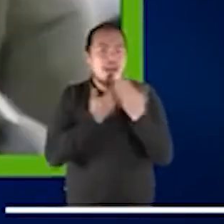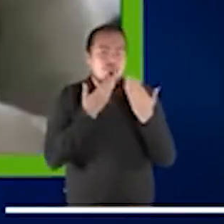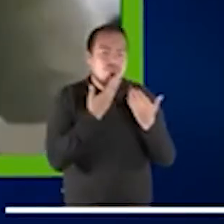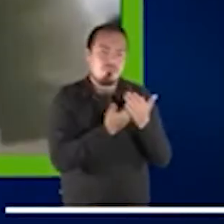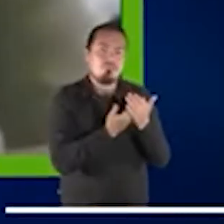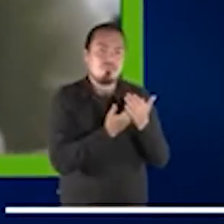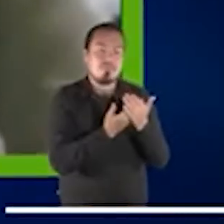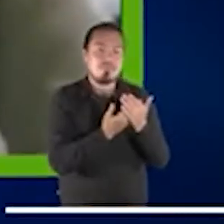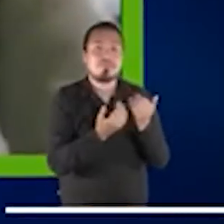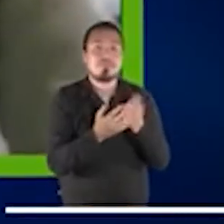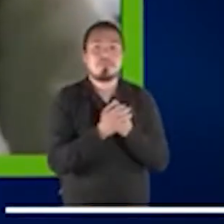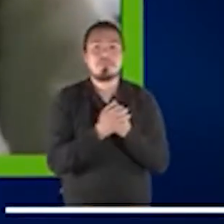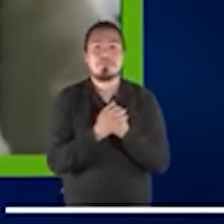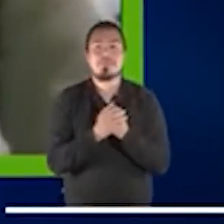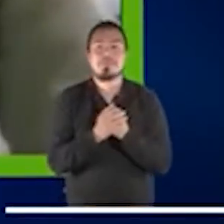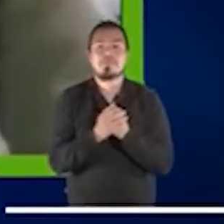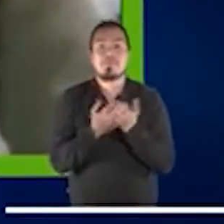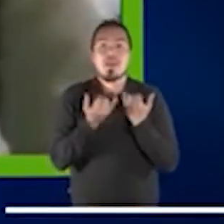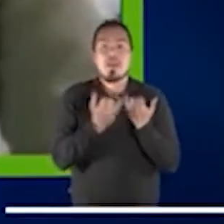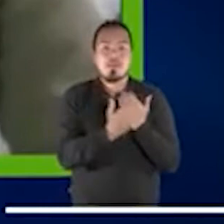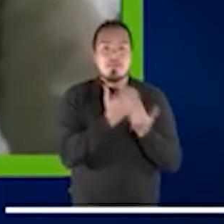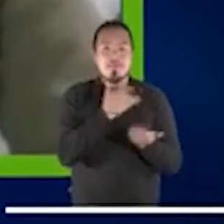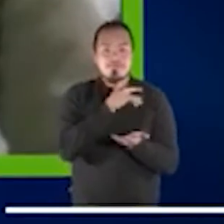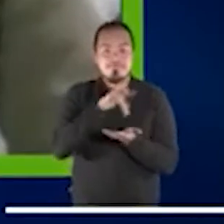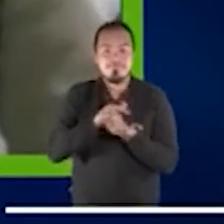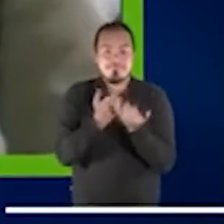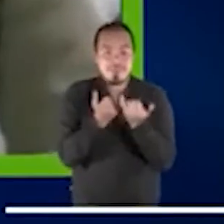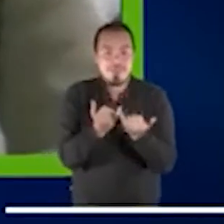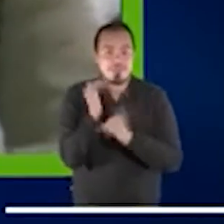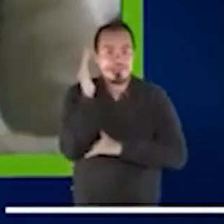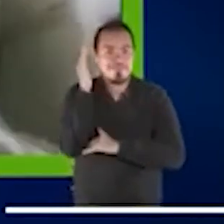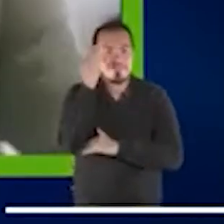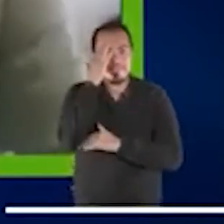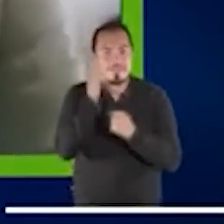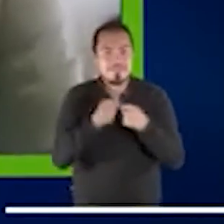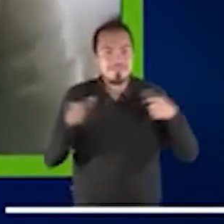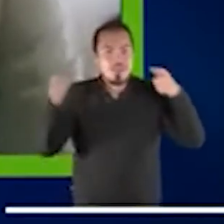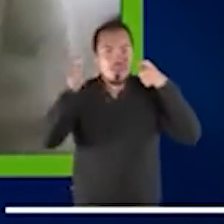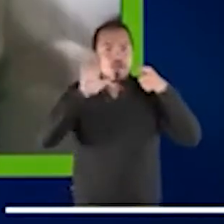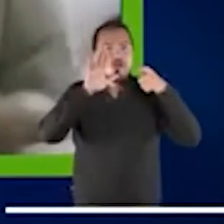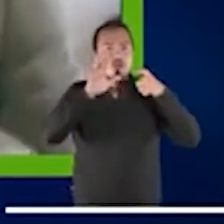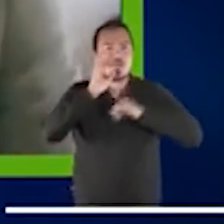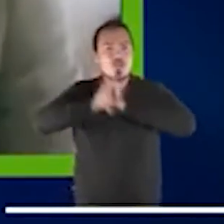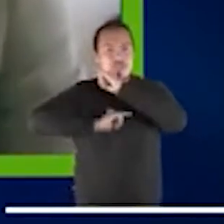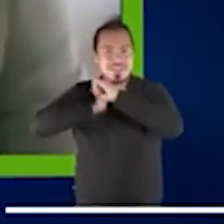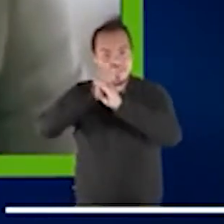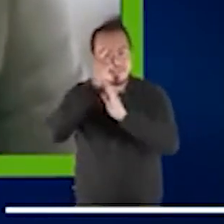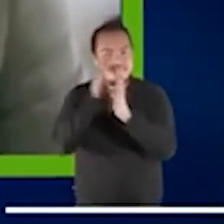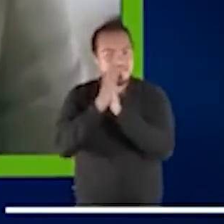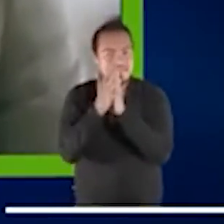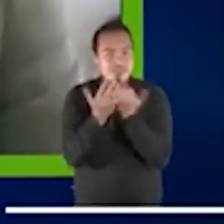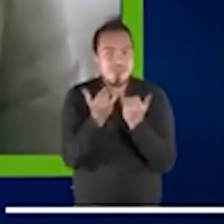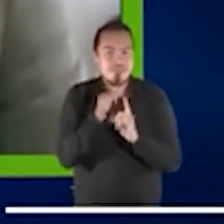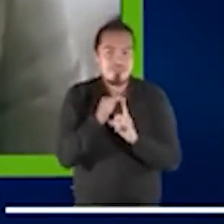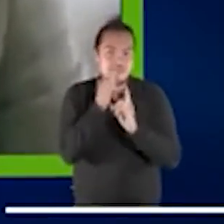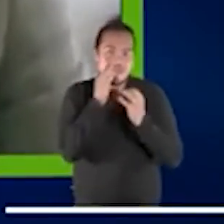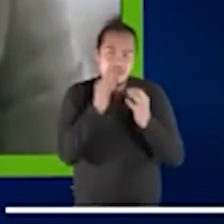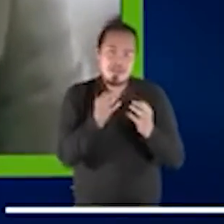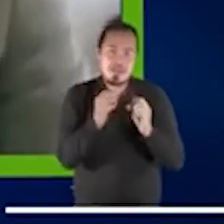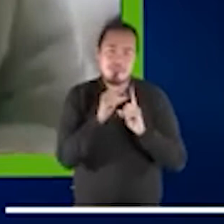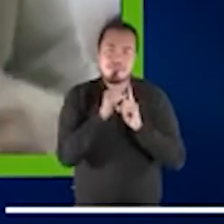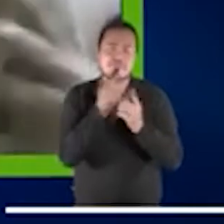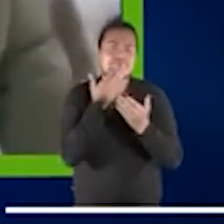a las entidades organizadoras de este Congreso Internacional en prácticas de justicia resultativa y muy especialmente dar las gracias